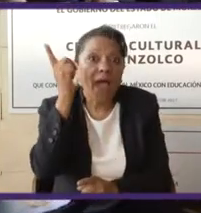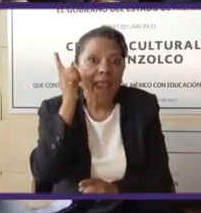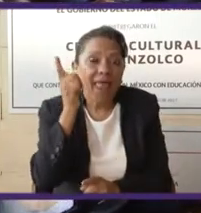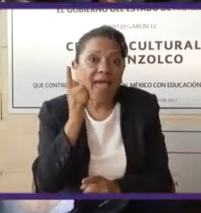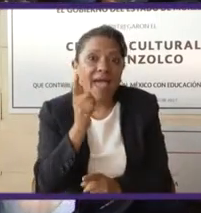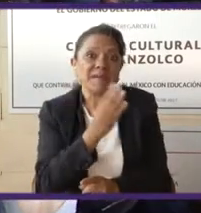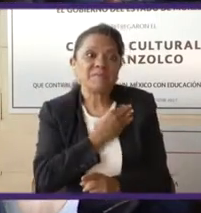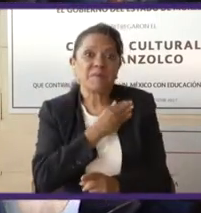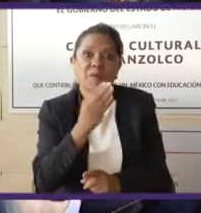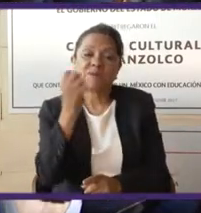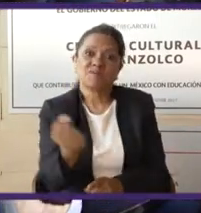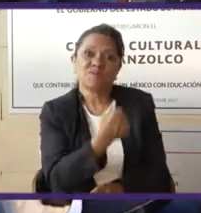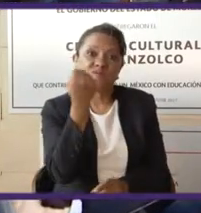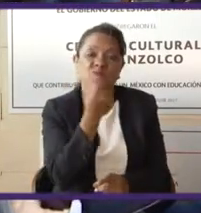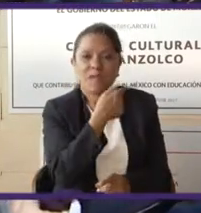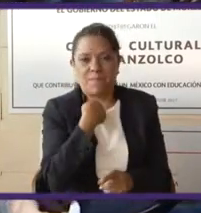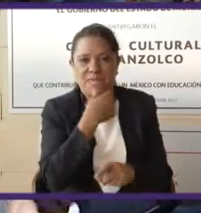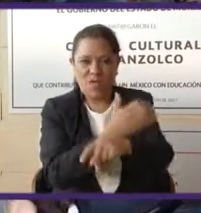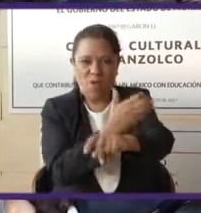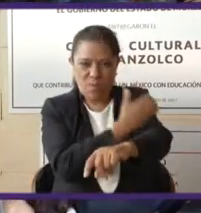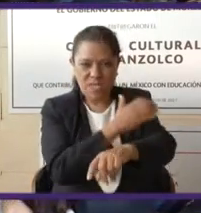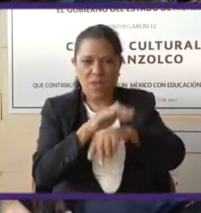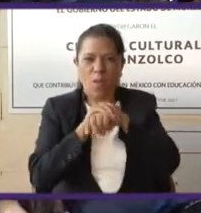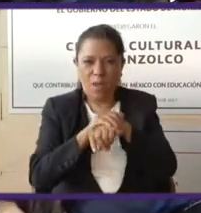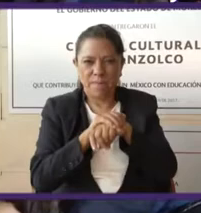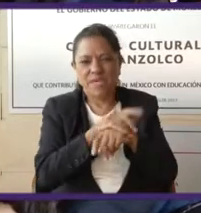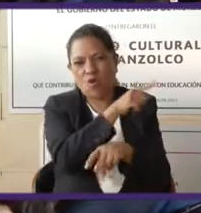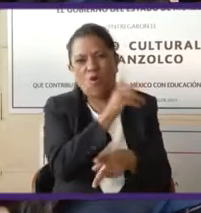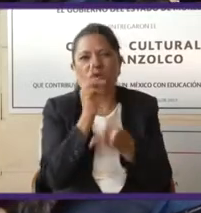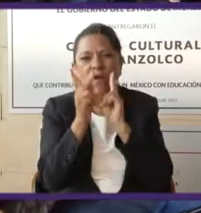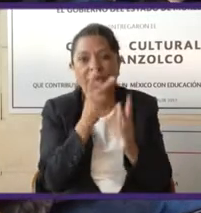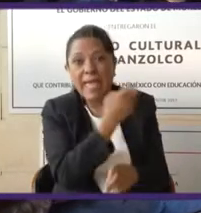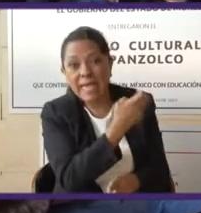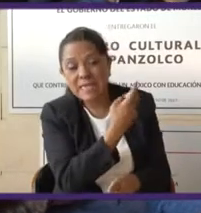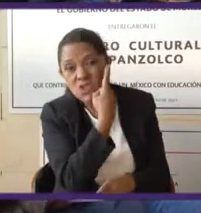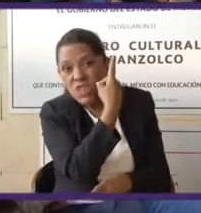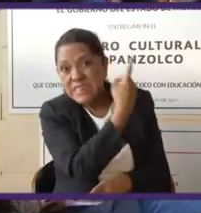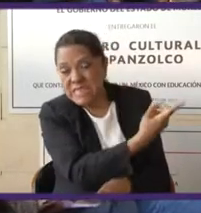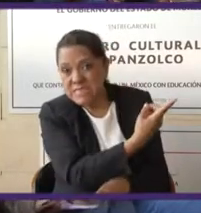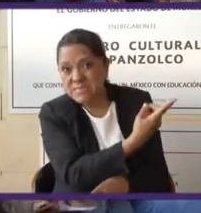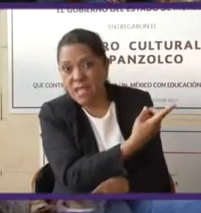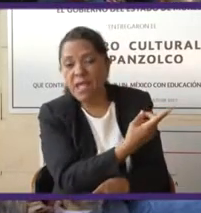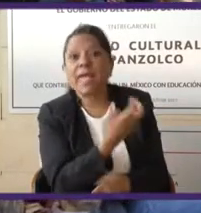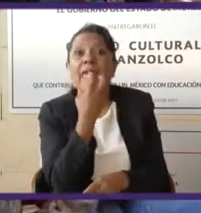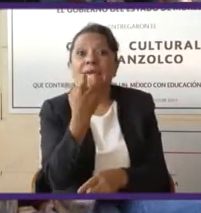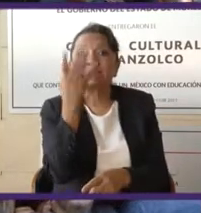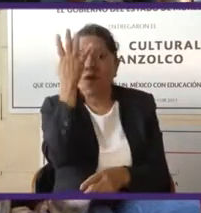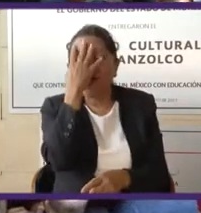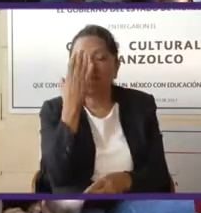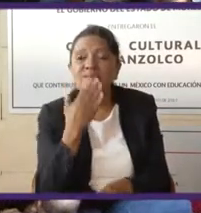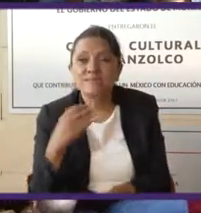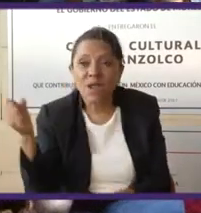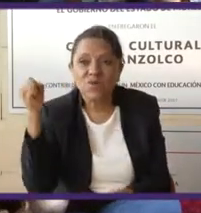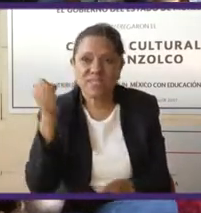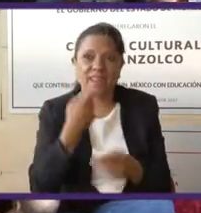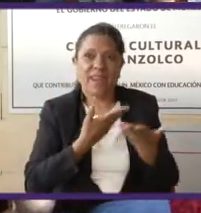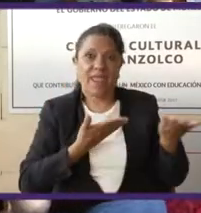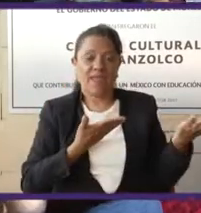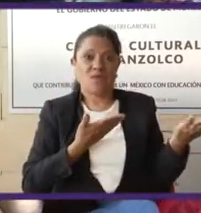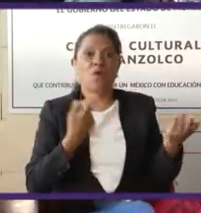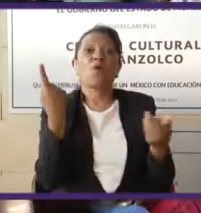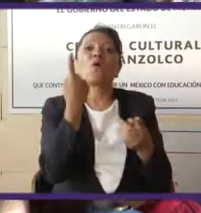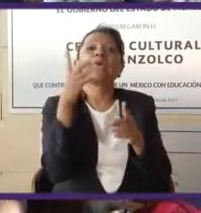tus comentarios, eso que él dice es lo extraordinario, que